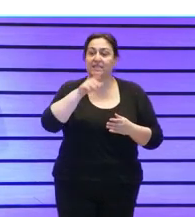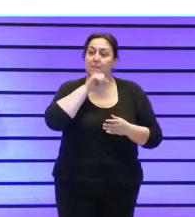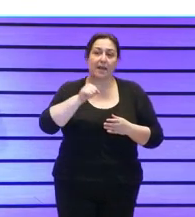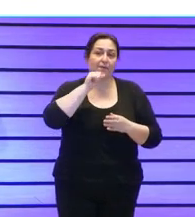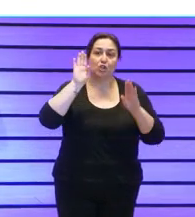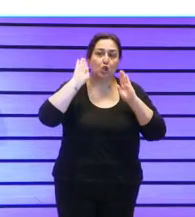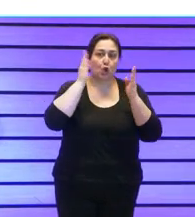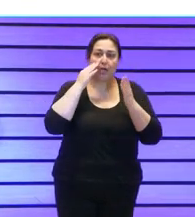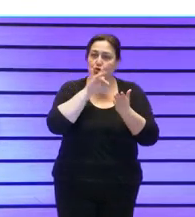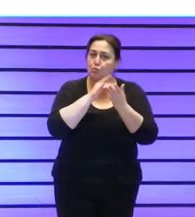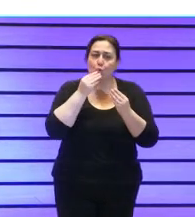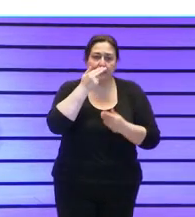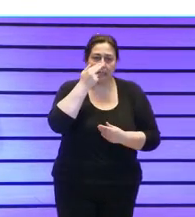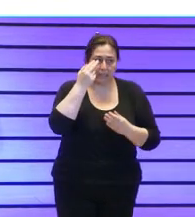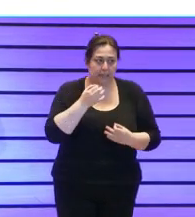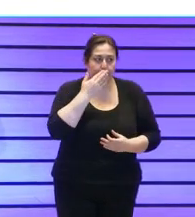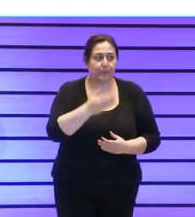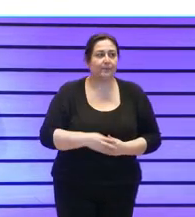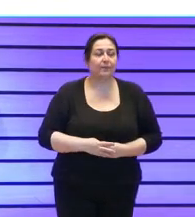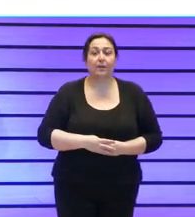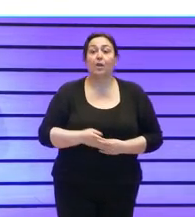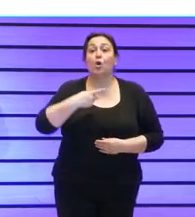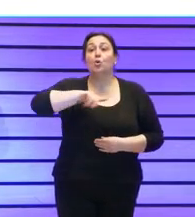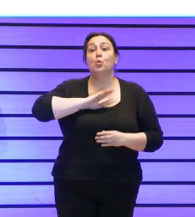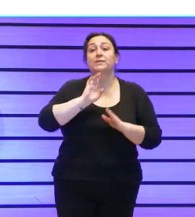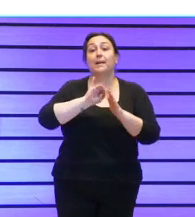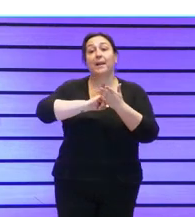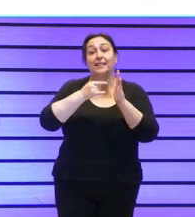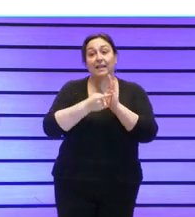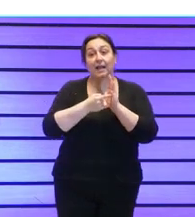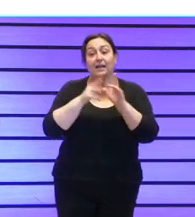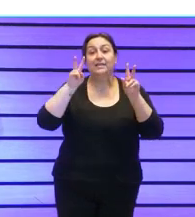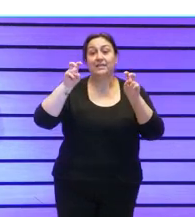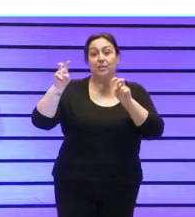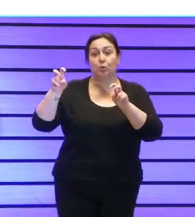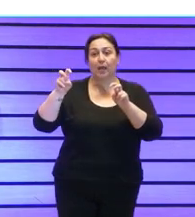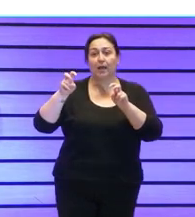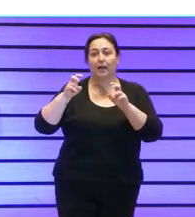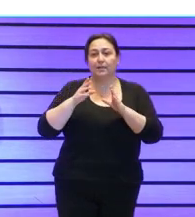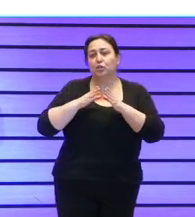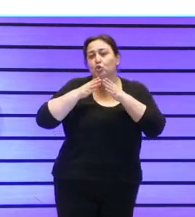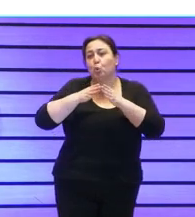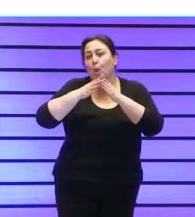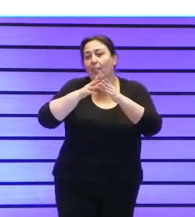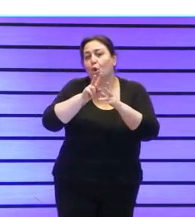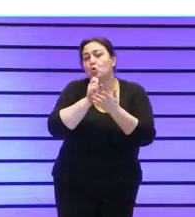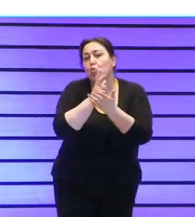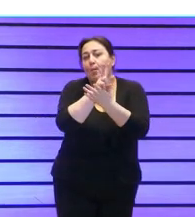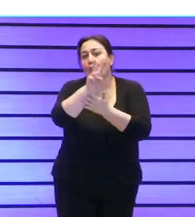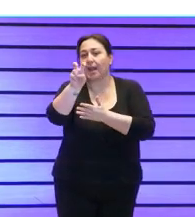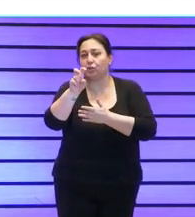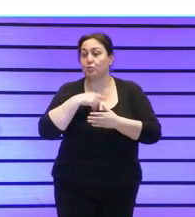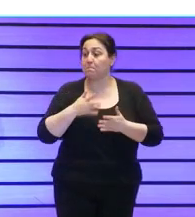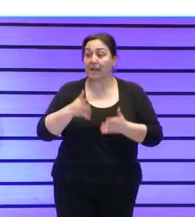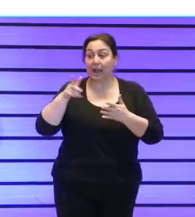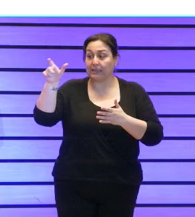siendo muy interesante bueno pues nuestra práctica se titula surcando nuevos retos y me encanta la conferencia de Marta